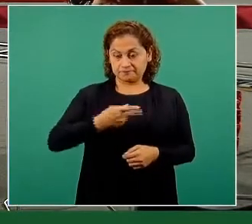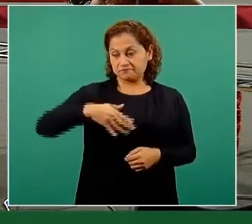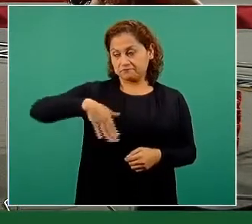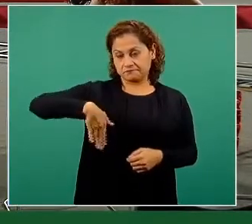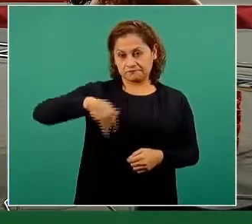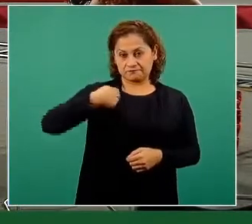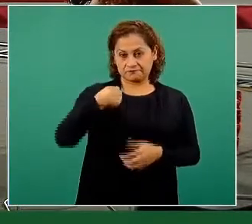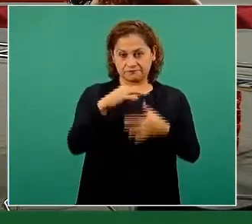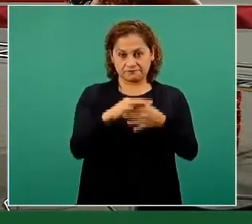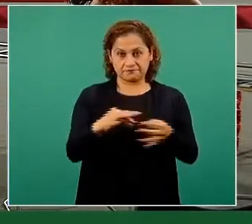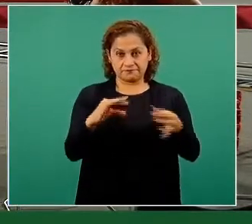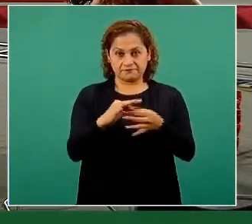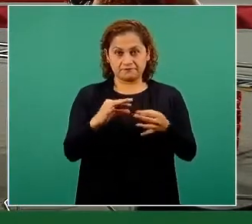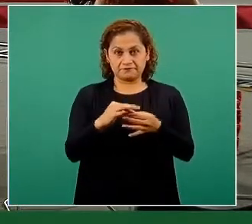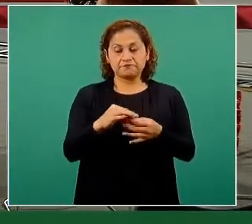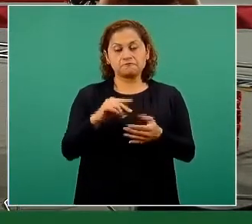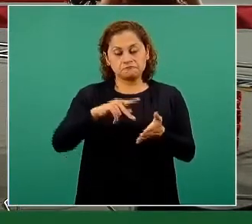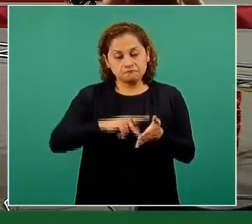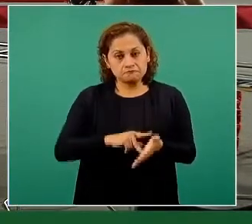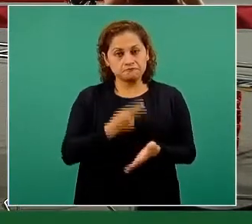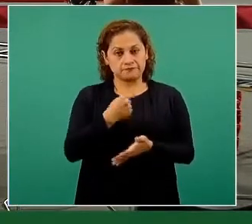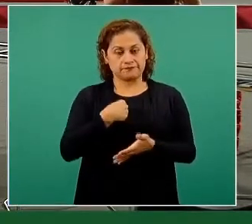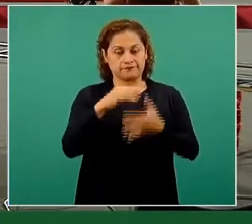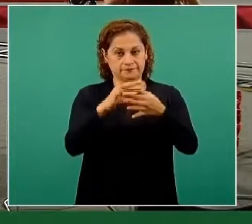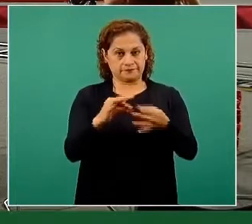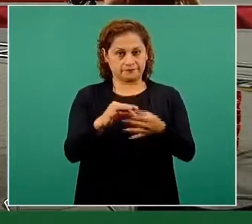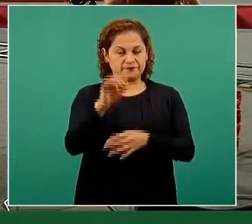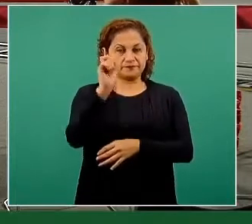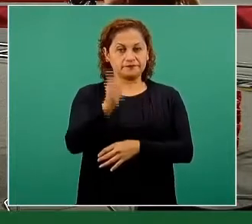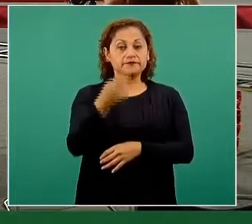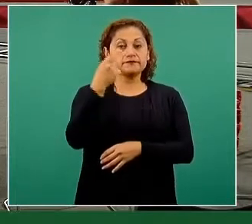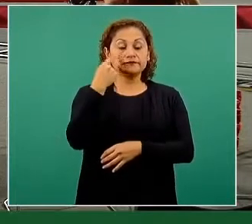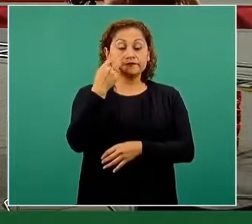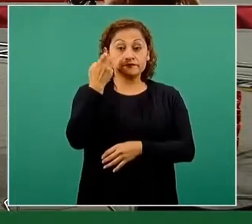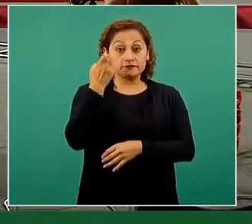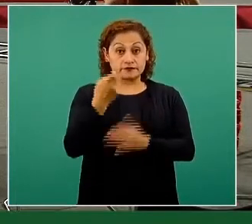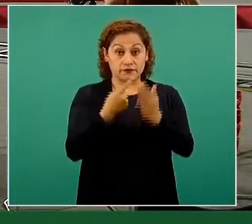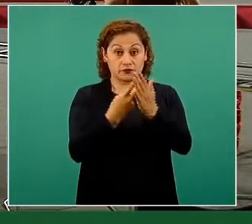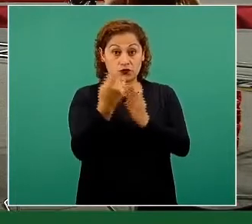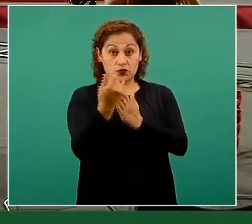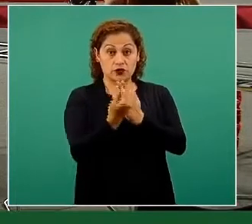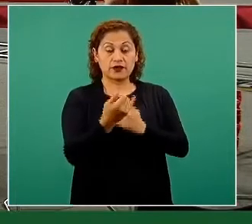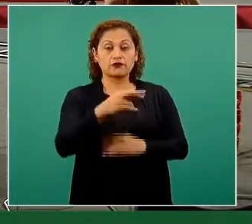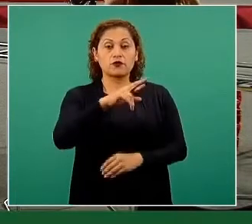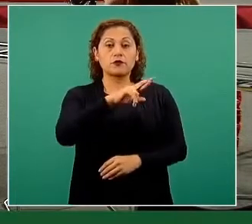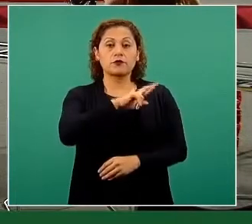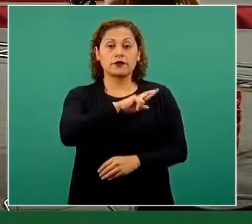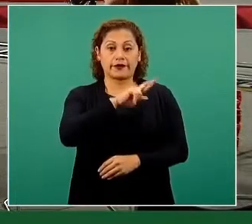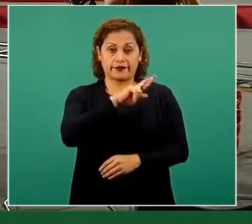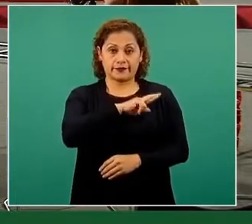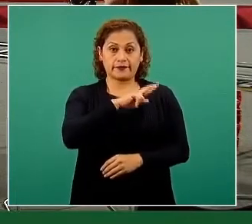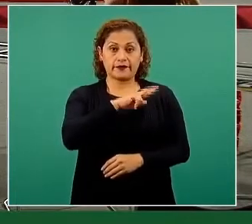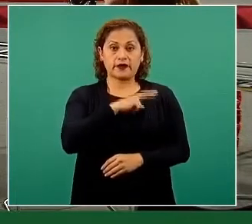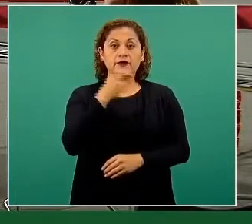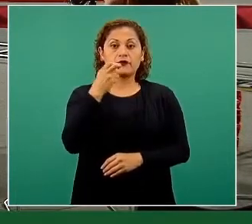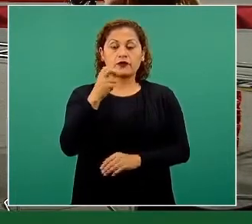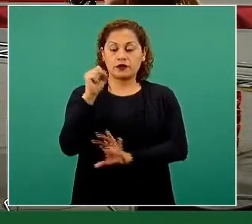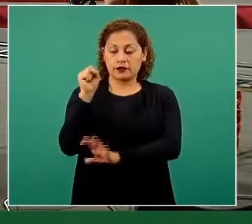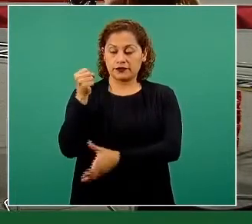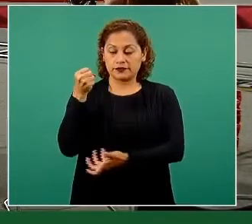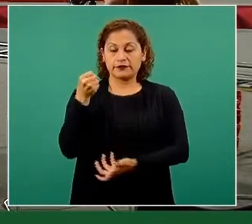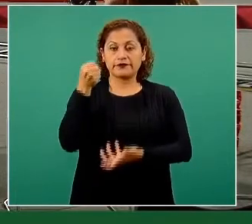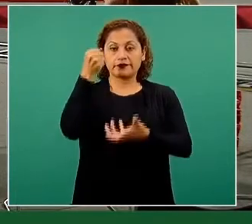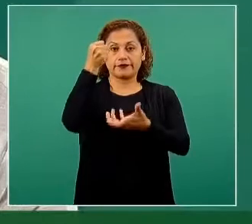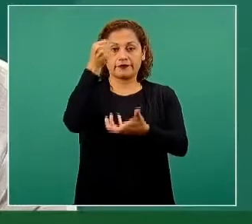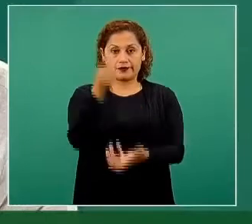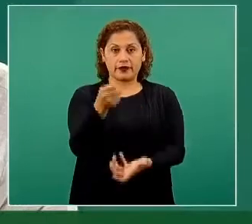en qué vamos. Este es un proyecto privado, es un proyecto que ha sido fundamentalmente financiado en